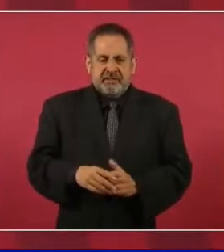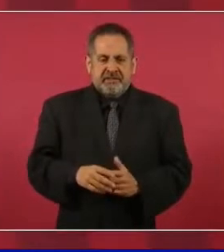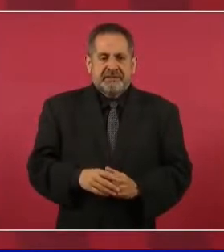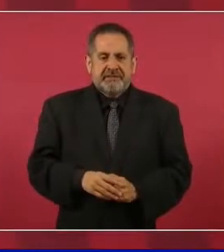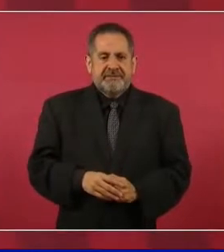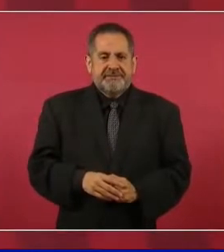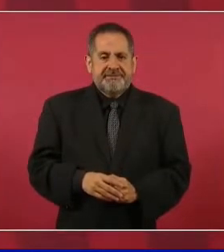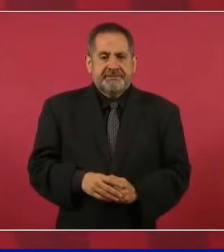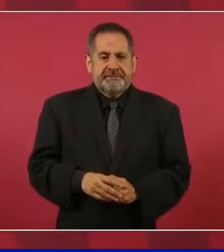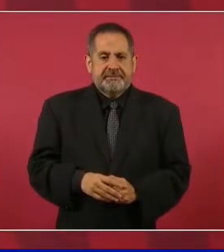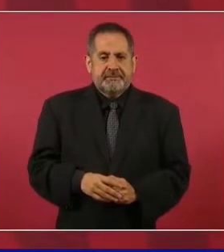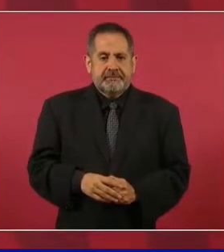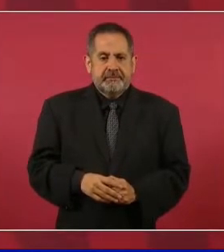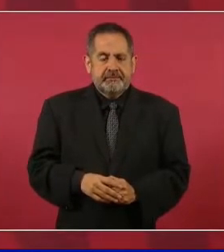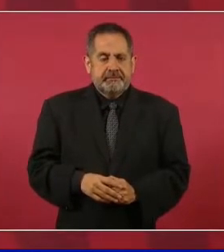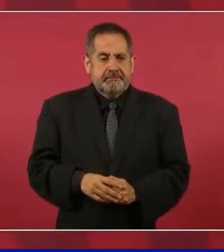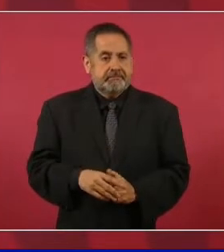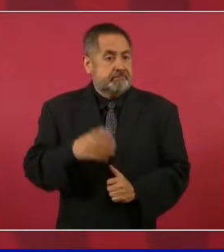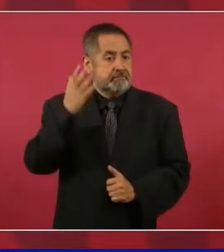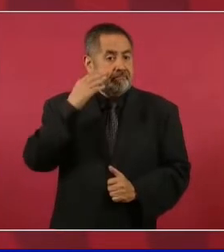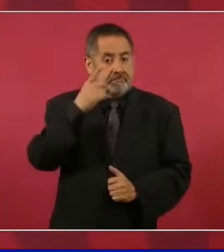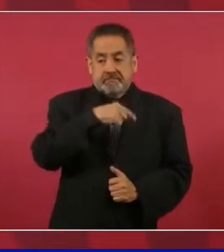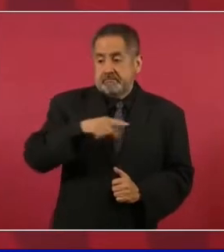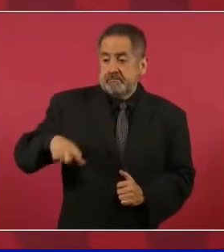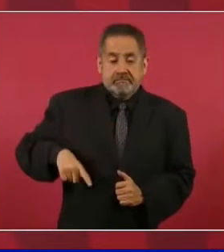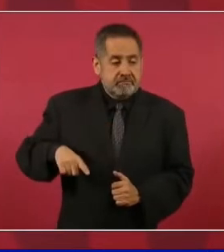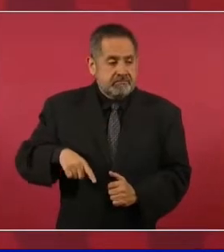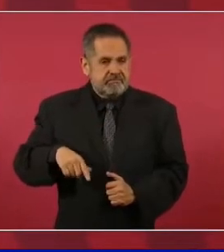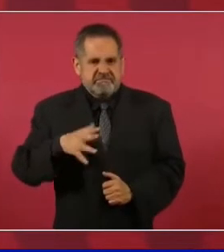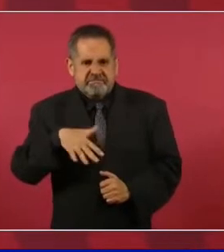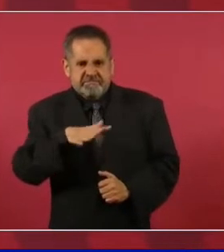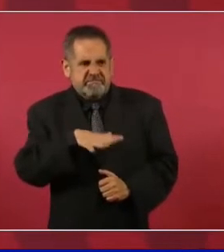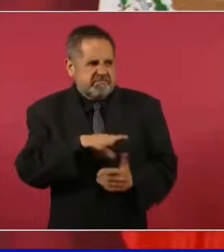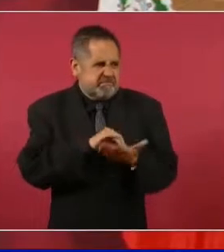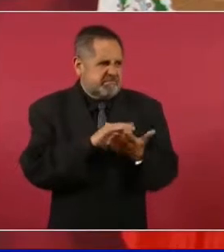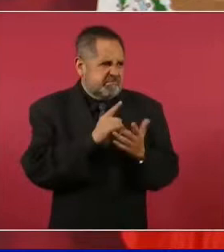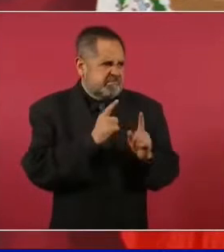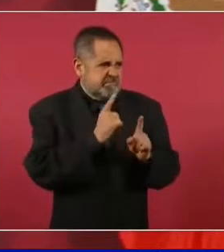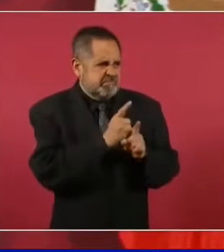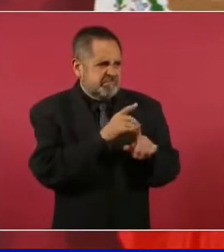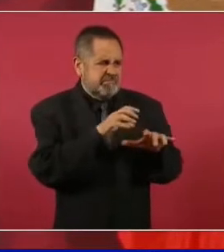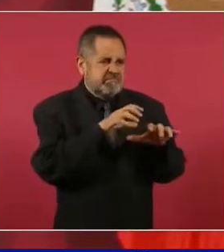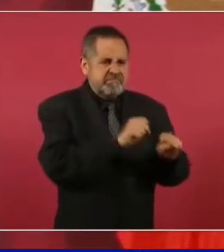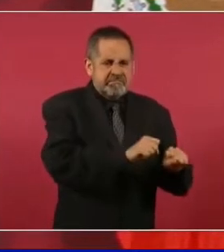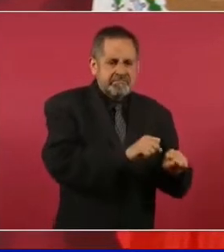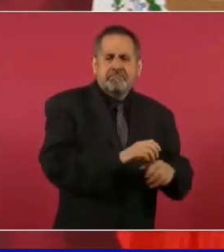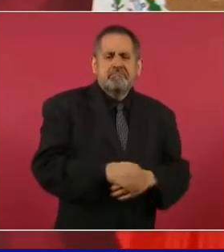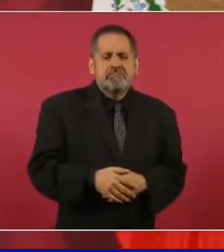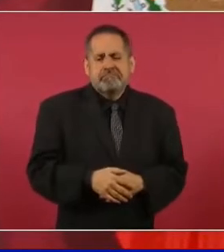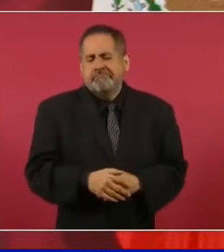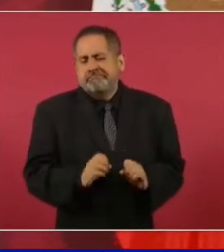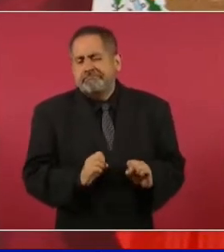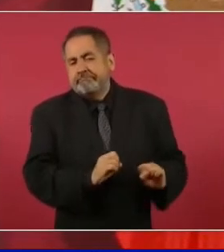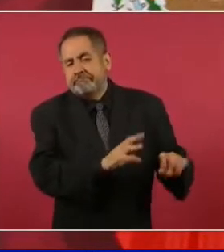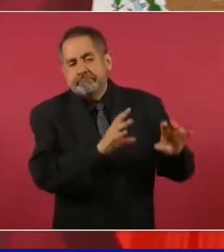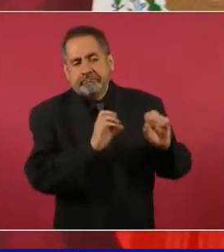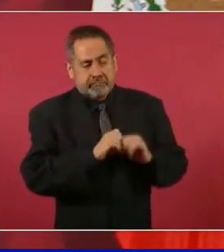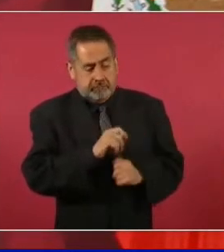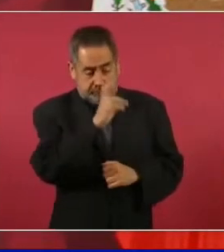les perseguía, ni siquiera perdían su respetabilidad.